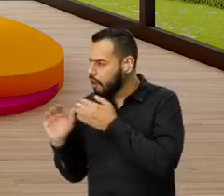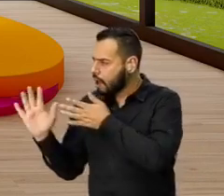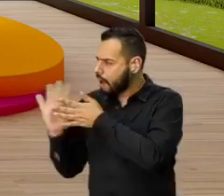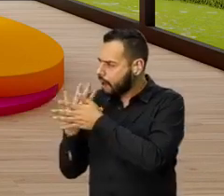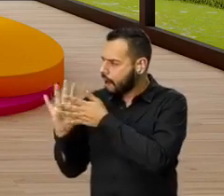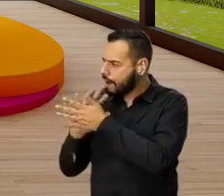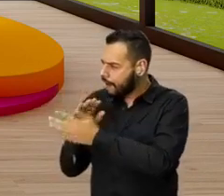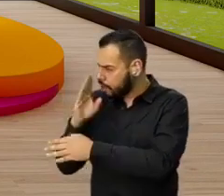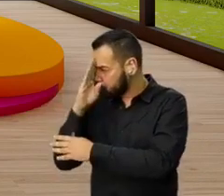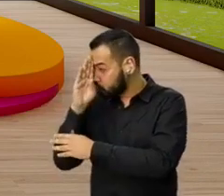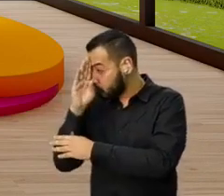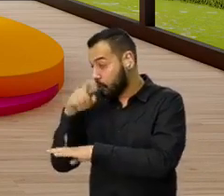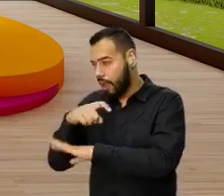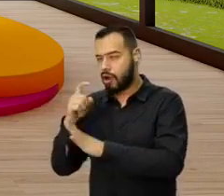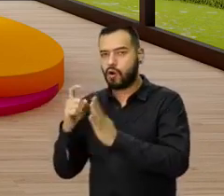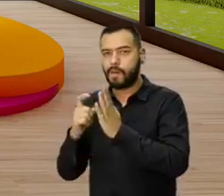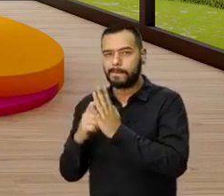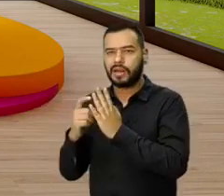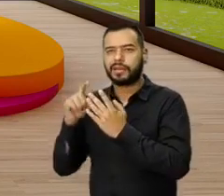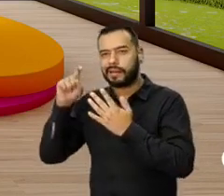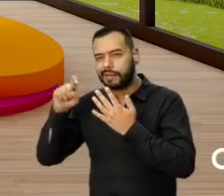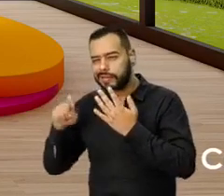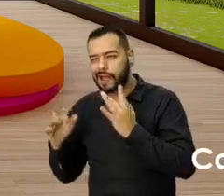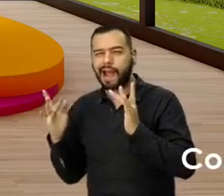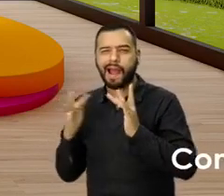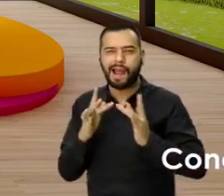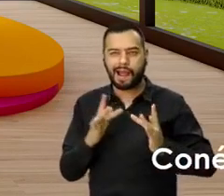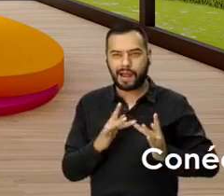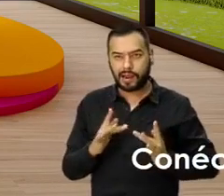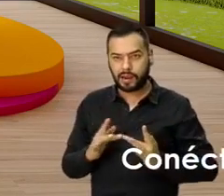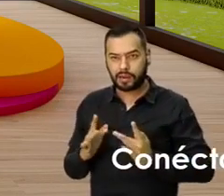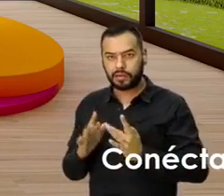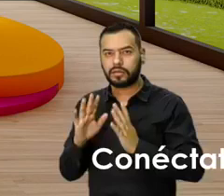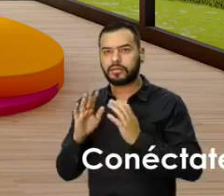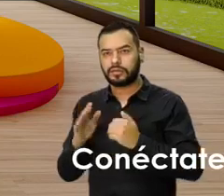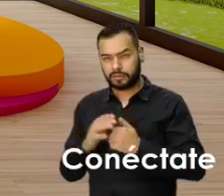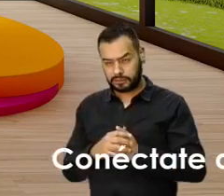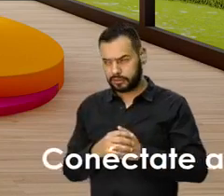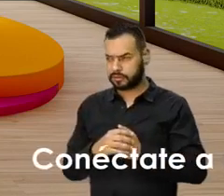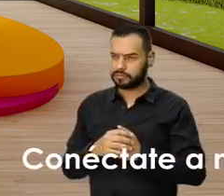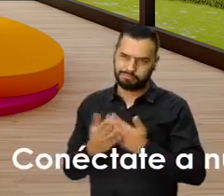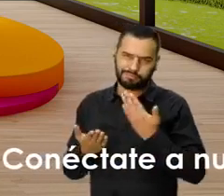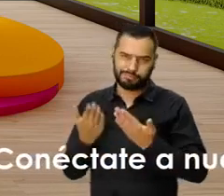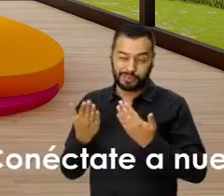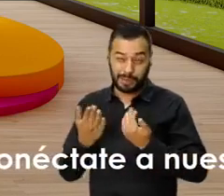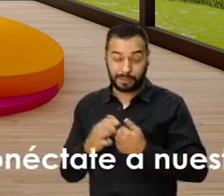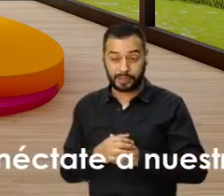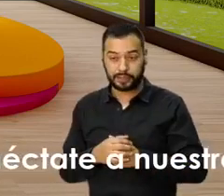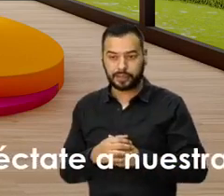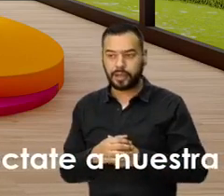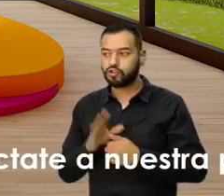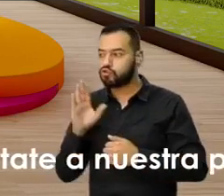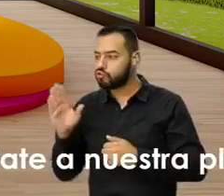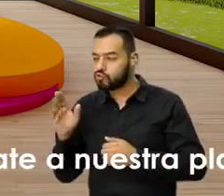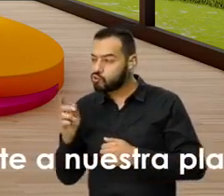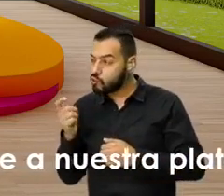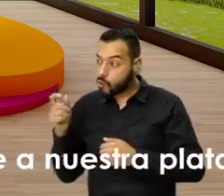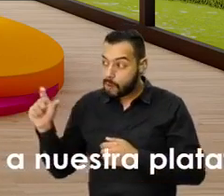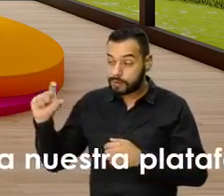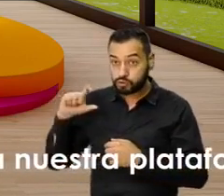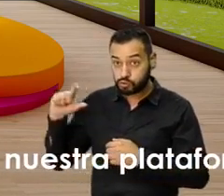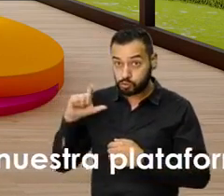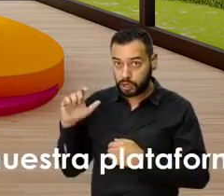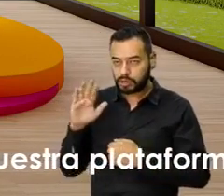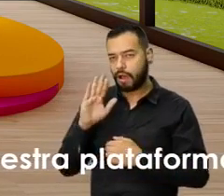él ya les aclara todas las dudas, sus necesidades, le pregunta de acuerdo a sus ingresos y ya empezamos a organizarlo.